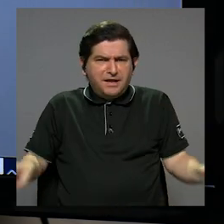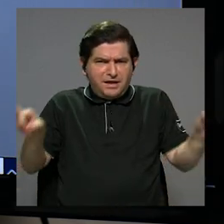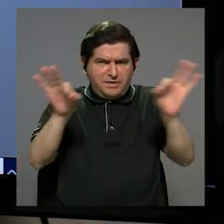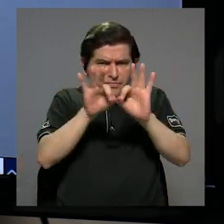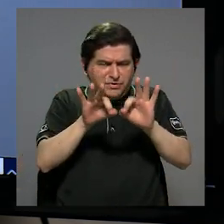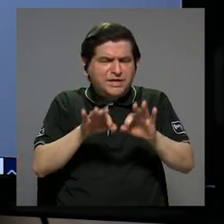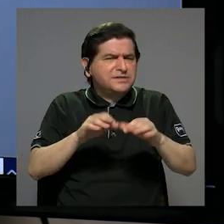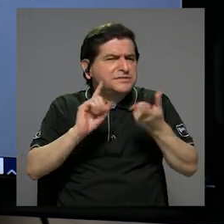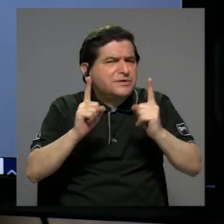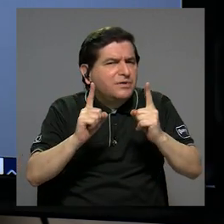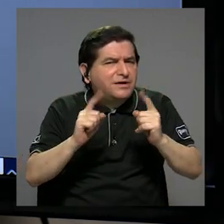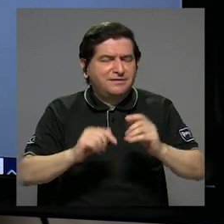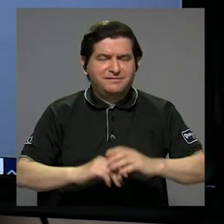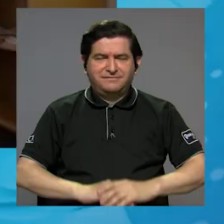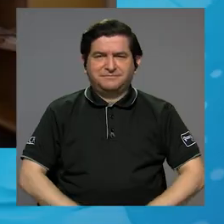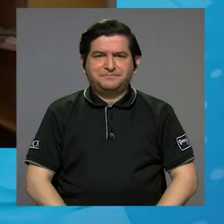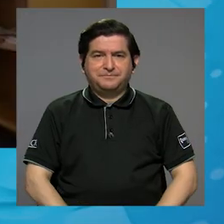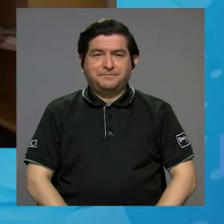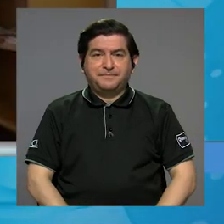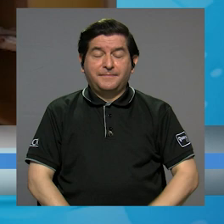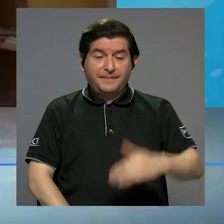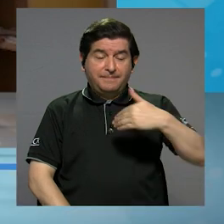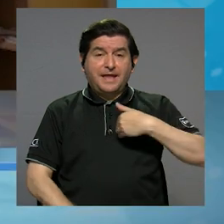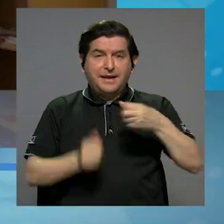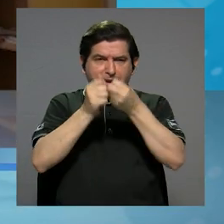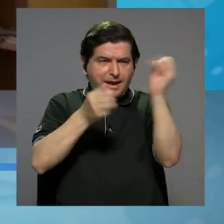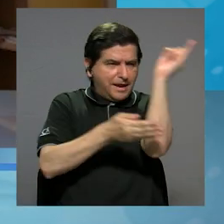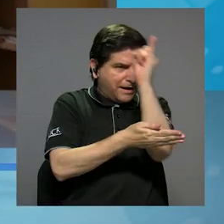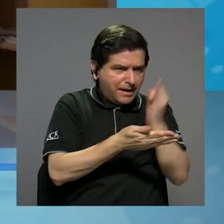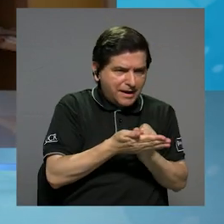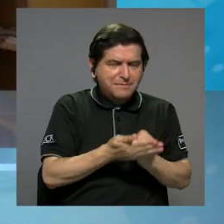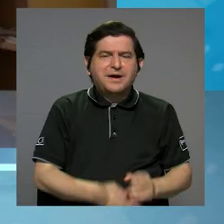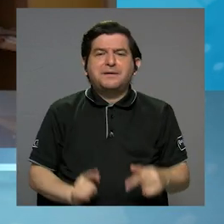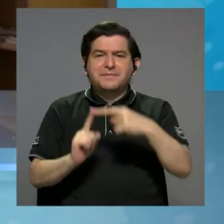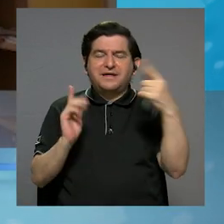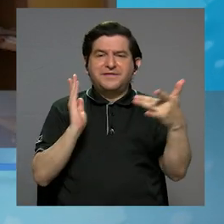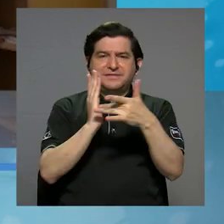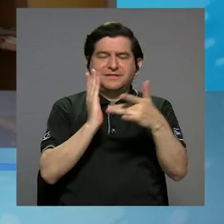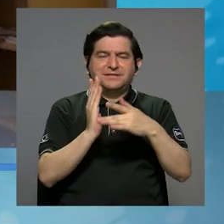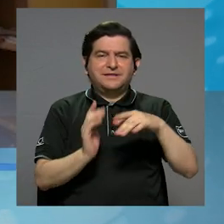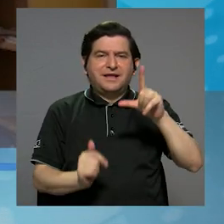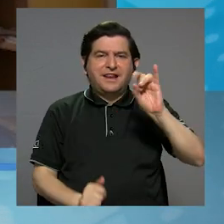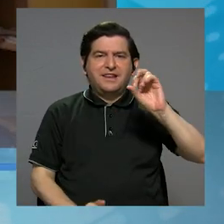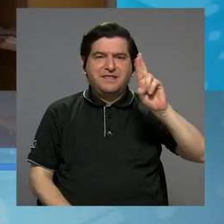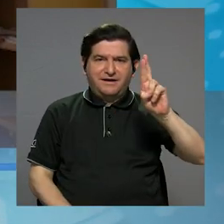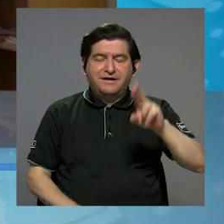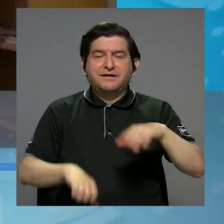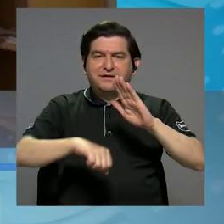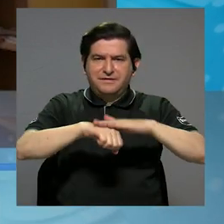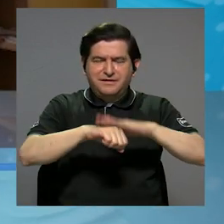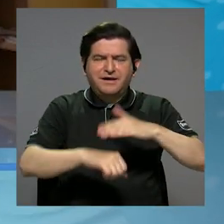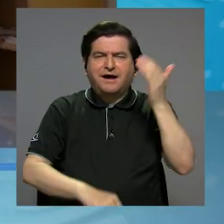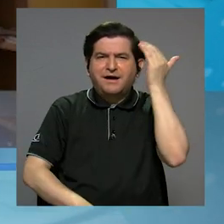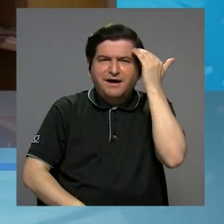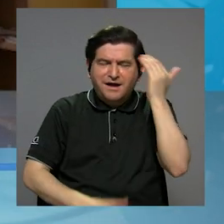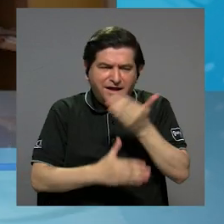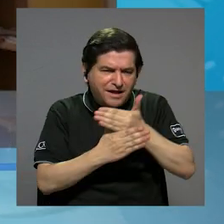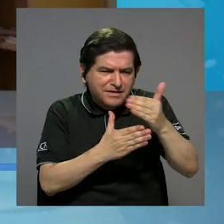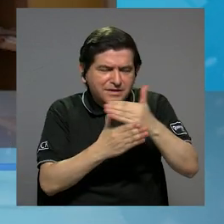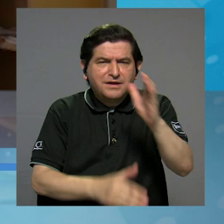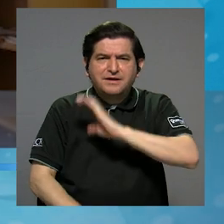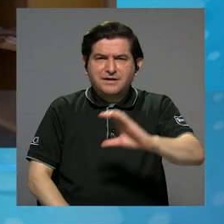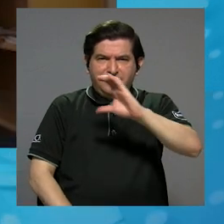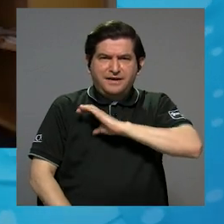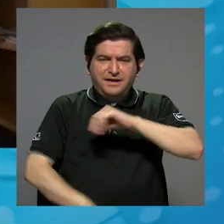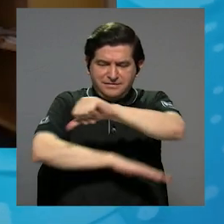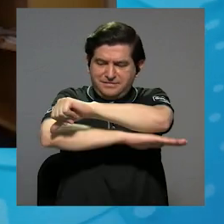importancia son los siguientes. Tener el mapa a partir de la tecnología LIDAR nos permitió conocer la distribución de